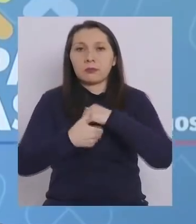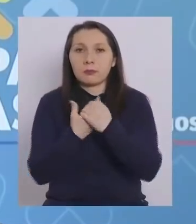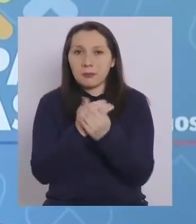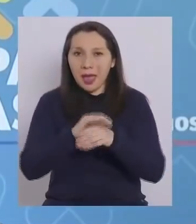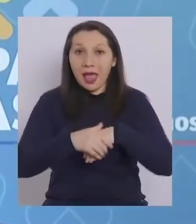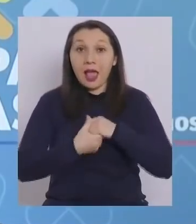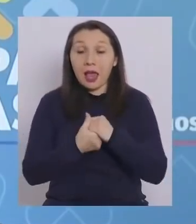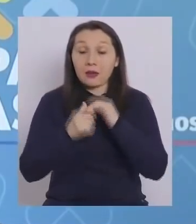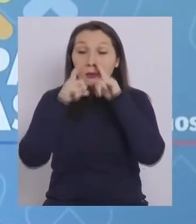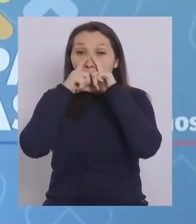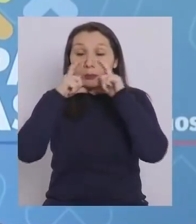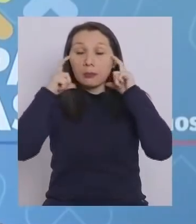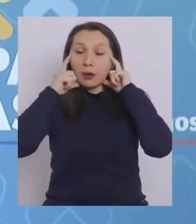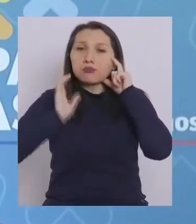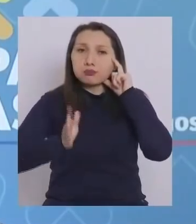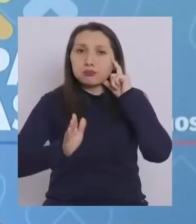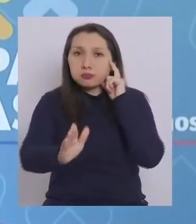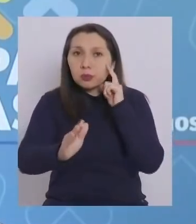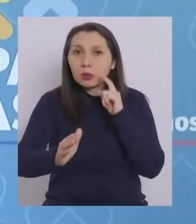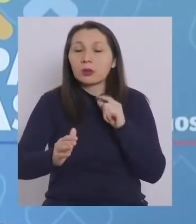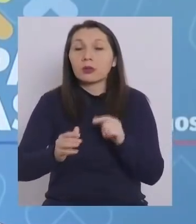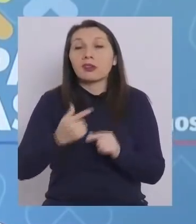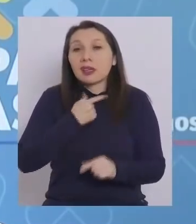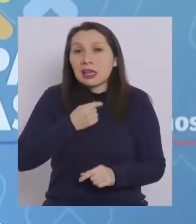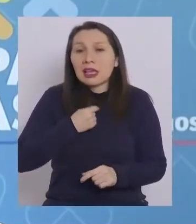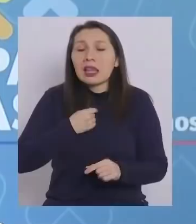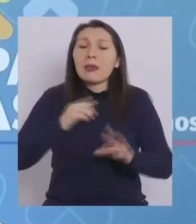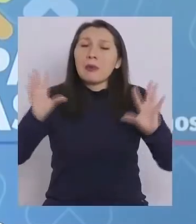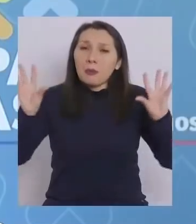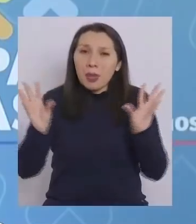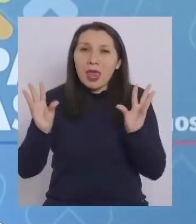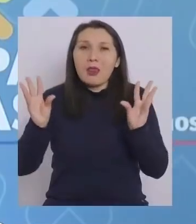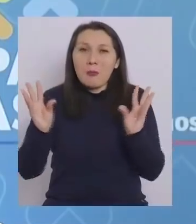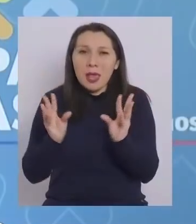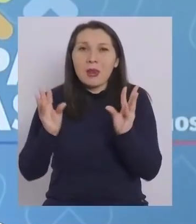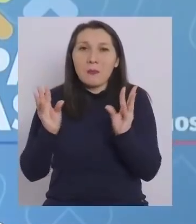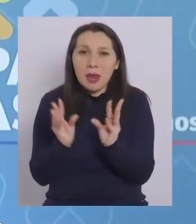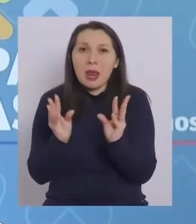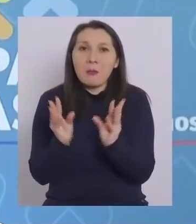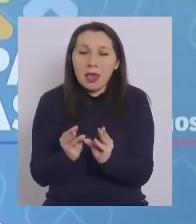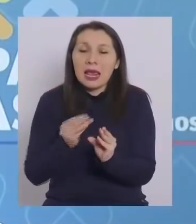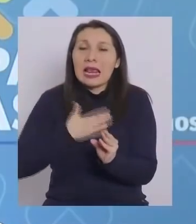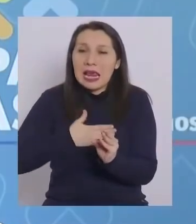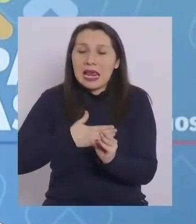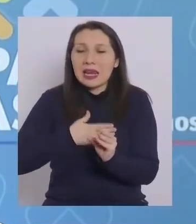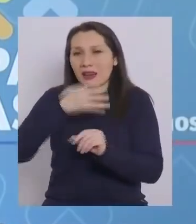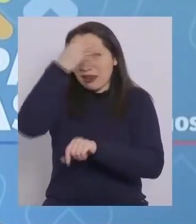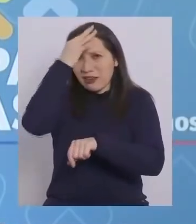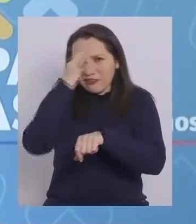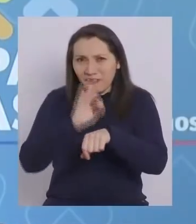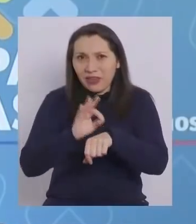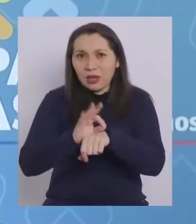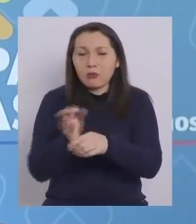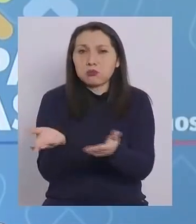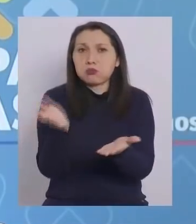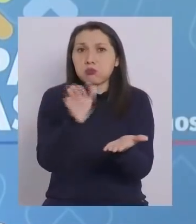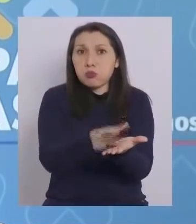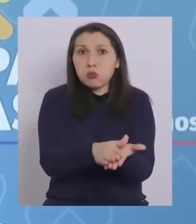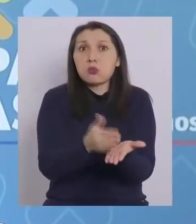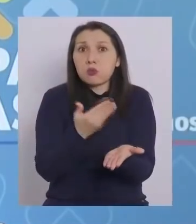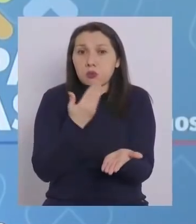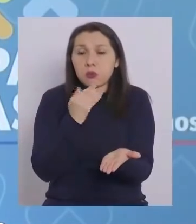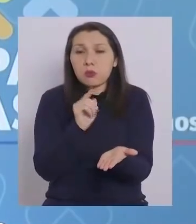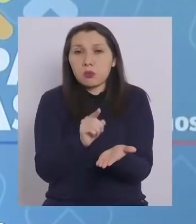manos, mascarilla. Queremos seguir disminuyendo nuestros casos de pacientes fallecidos